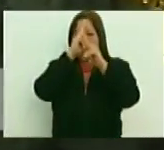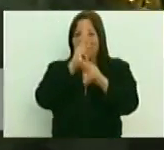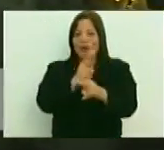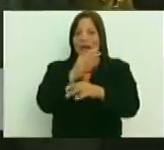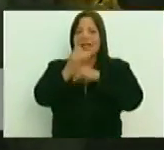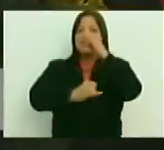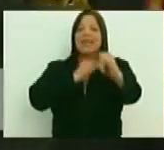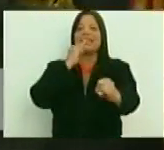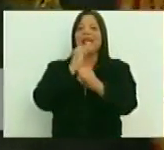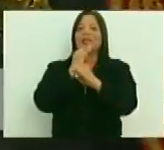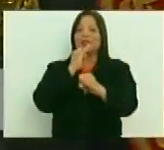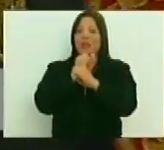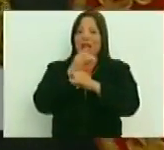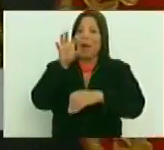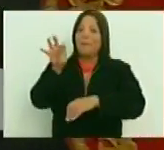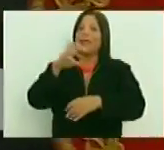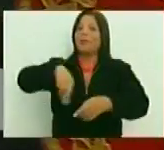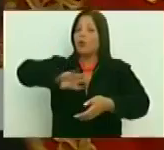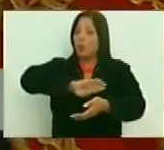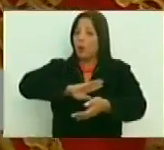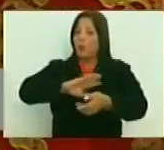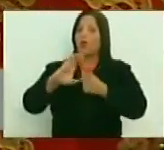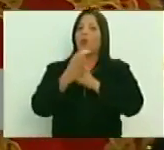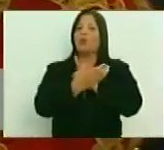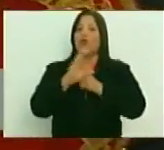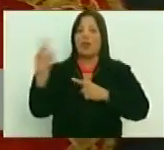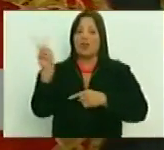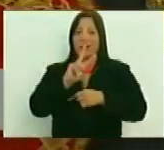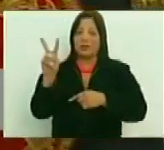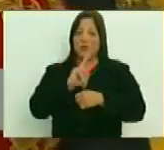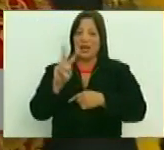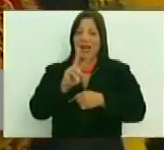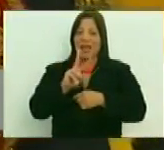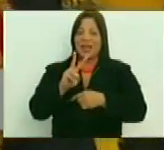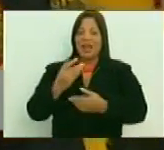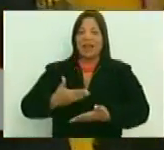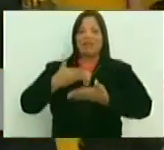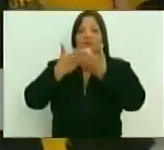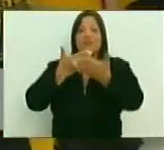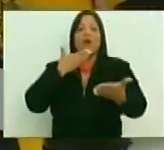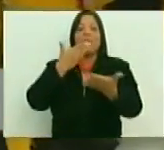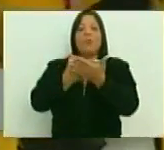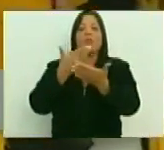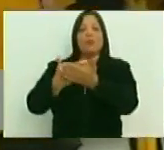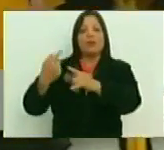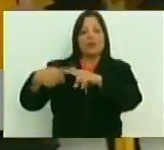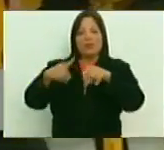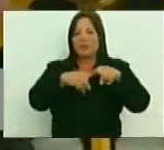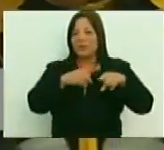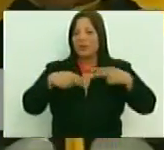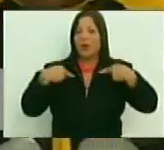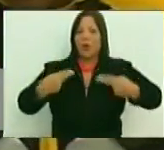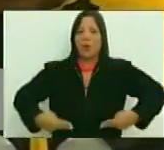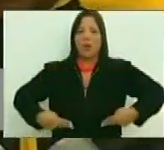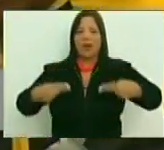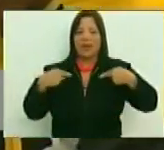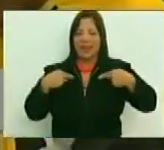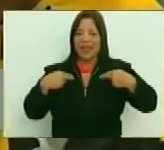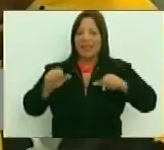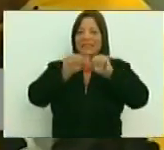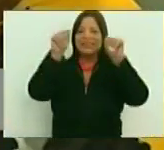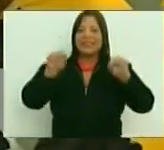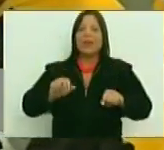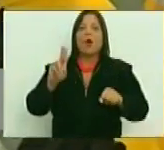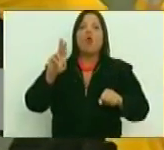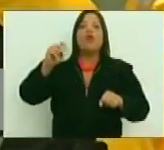internacional del patrimonio cultural venezolano a través de la postulación como patrimonio cultural de la humanidad en el sistema